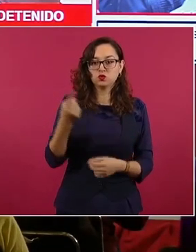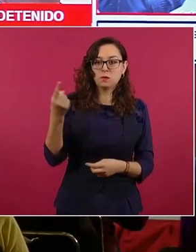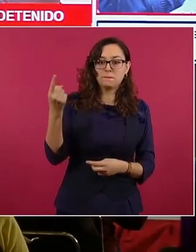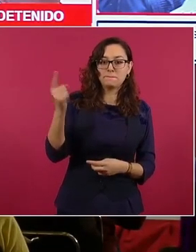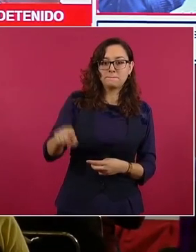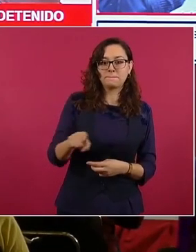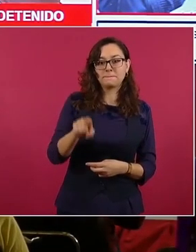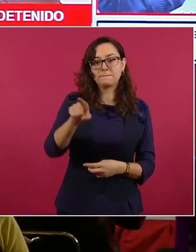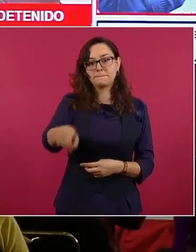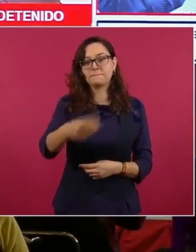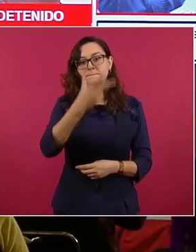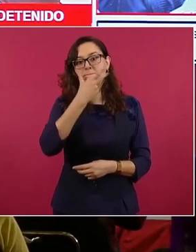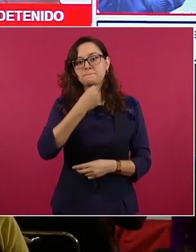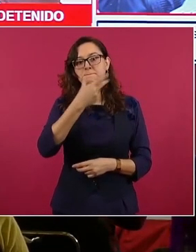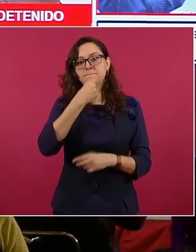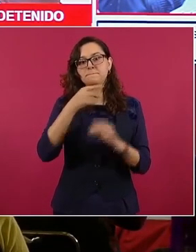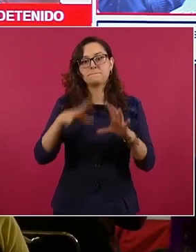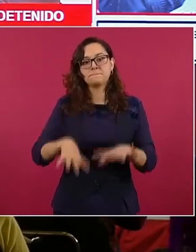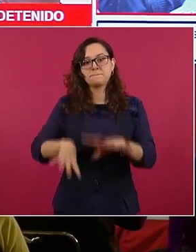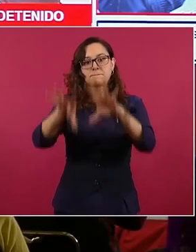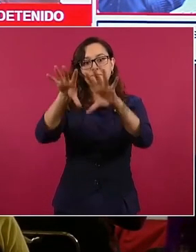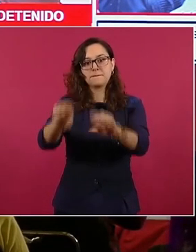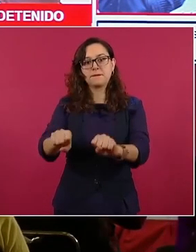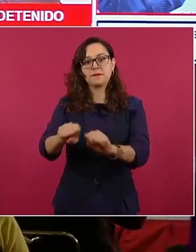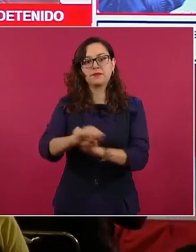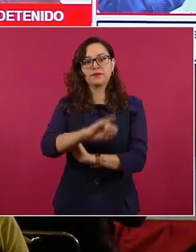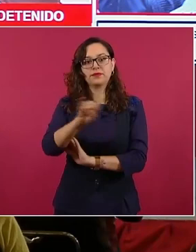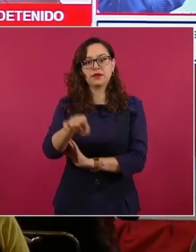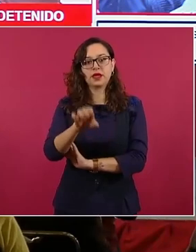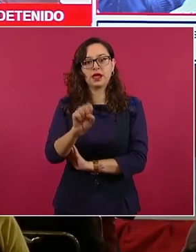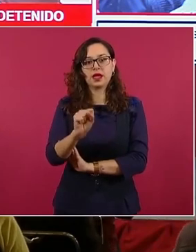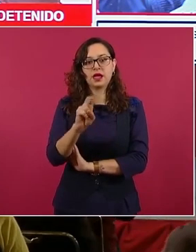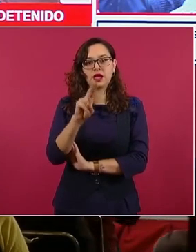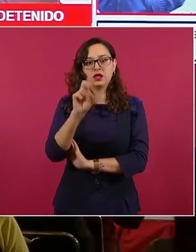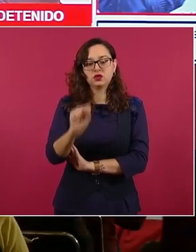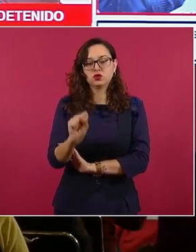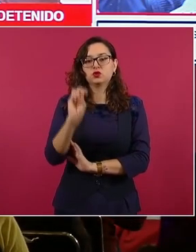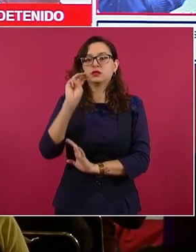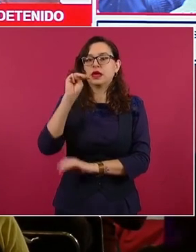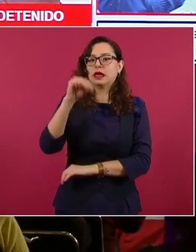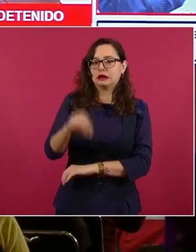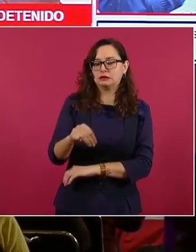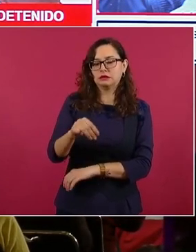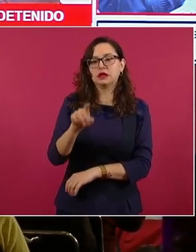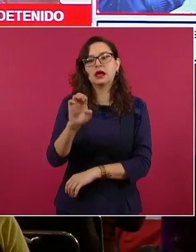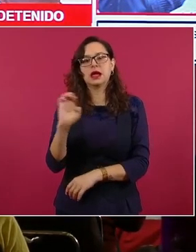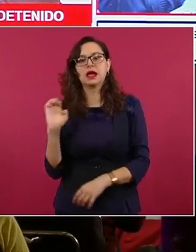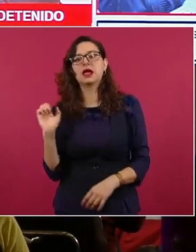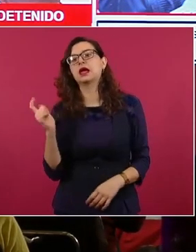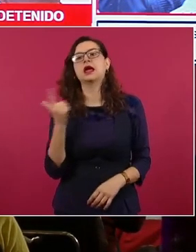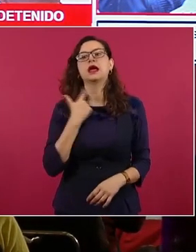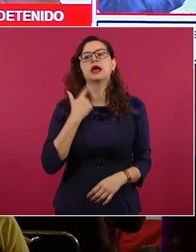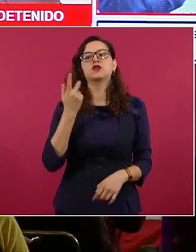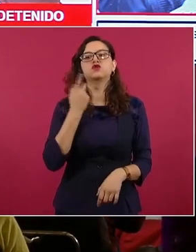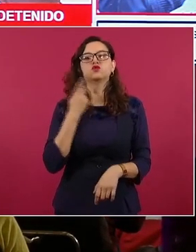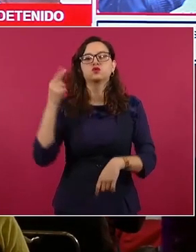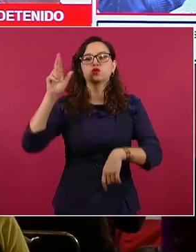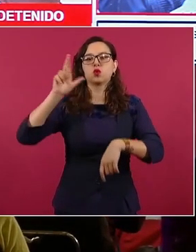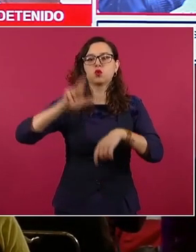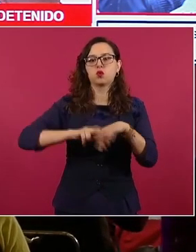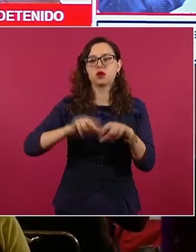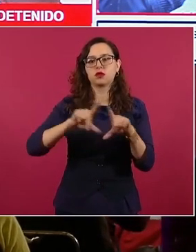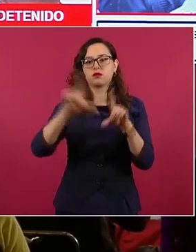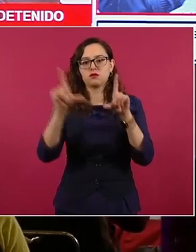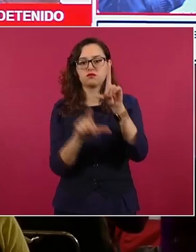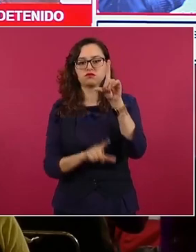aprehensión, lograron la detención de Jesús M., ex procurador general de la República, tras cumplimentar